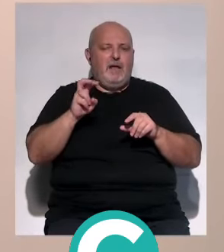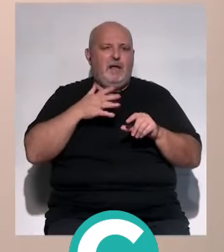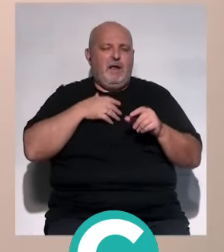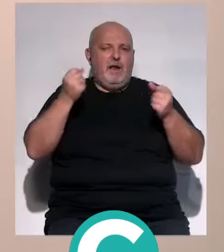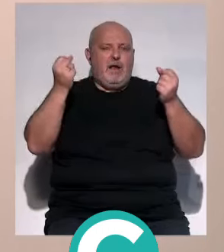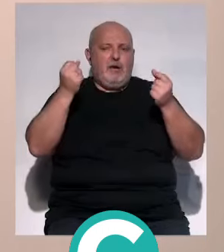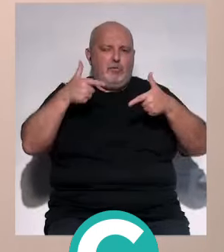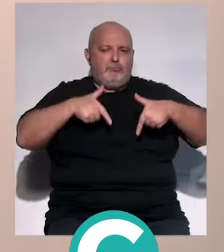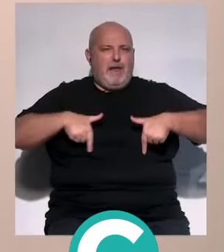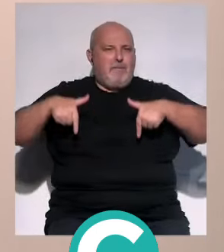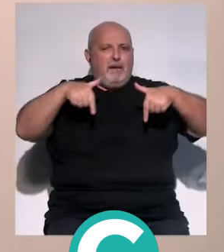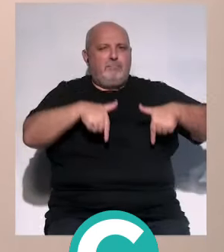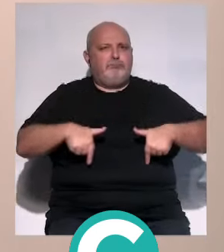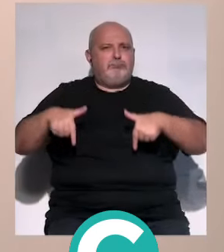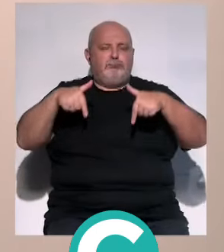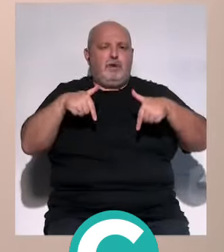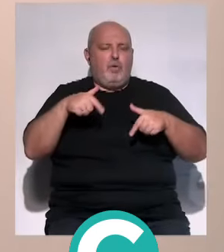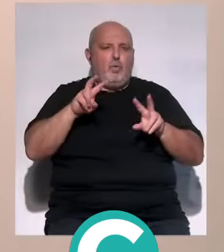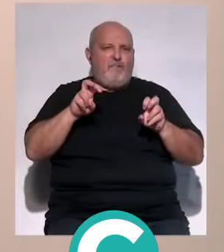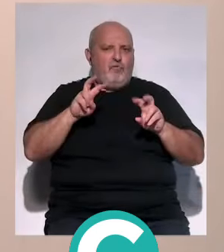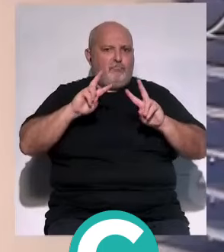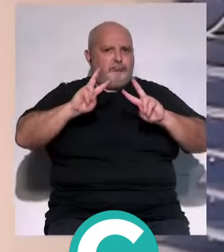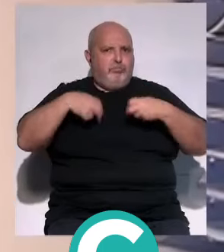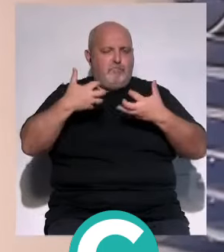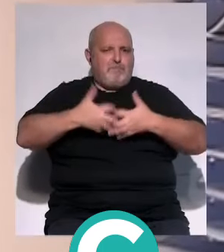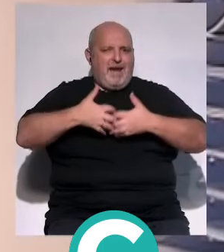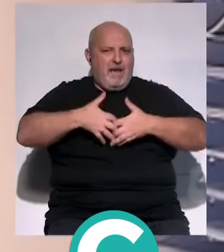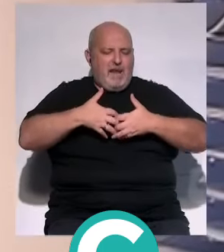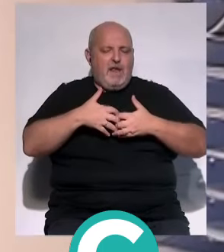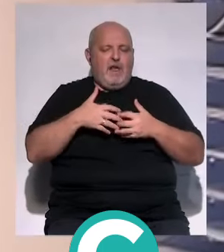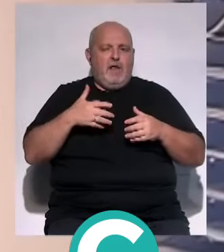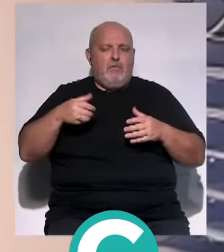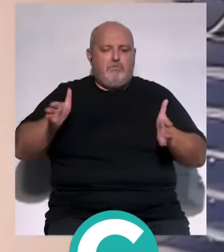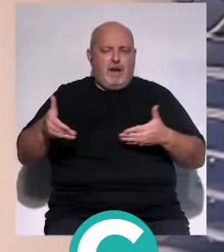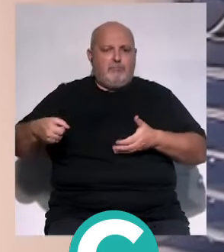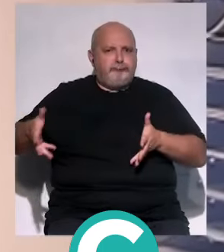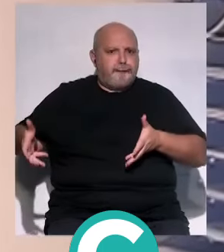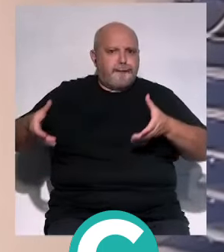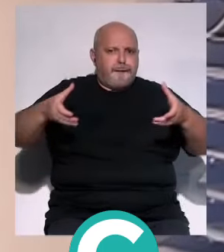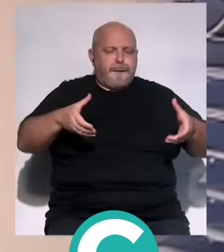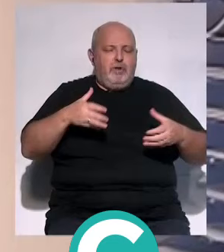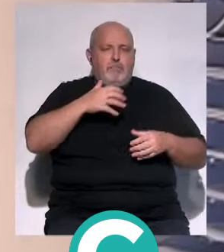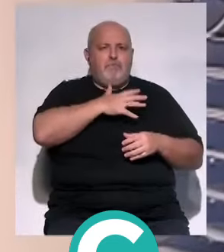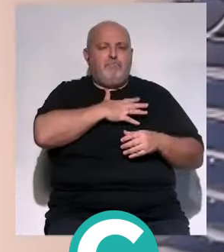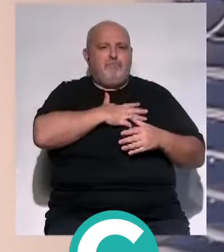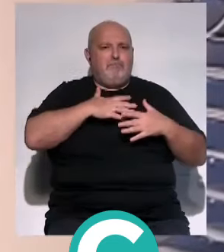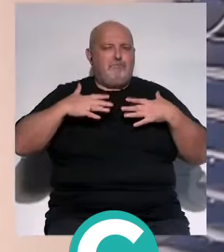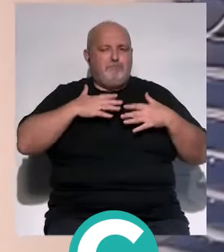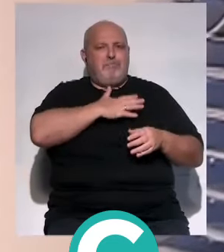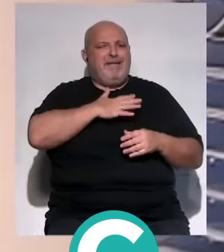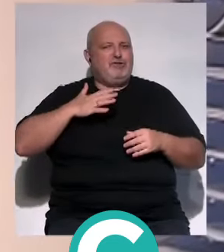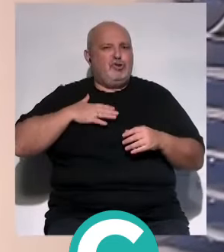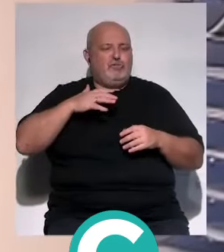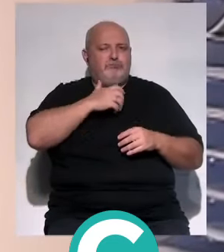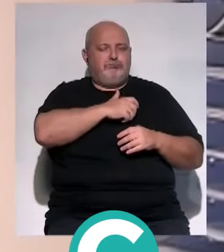de radiología con un nuevo equipamiento de radiología, radiología portátil, mamografía. Así que